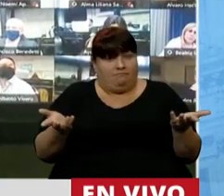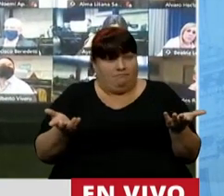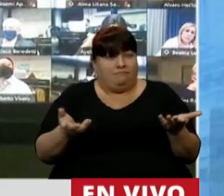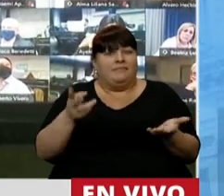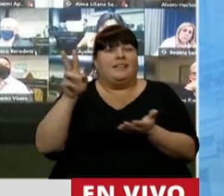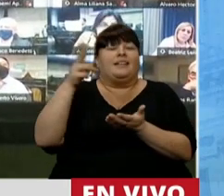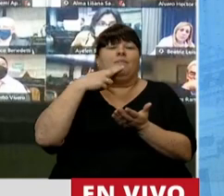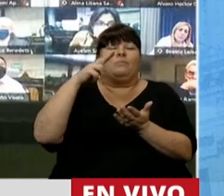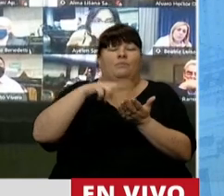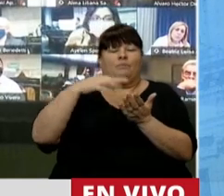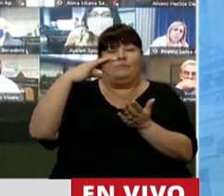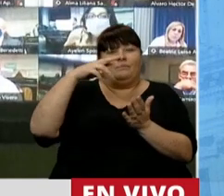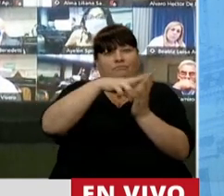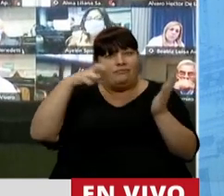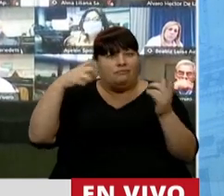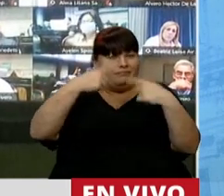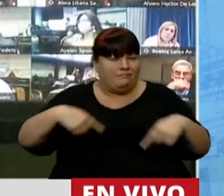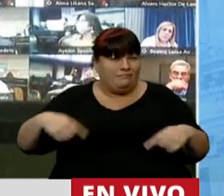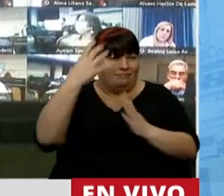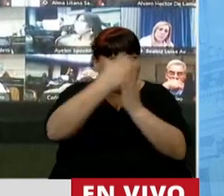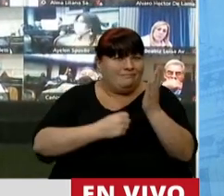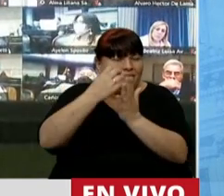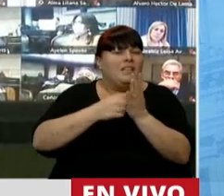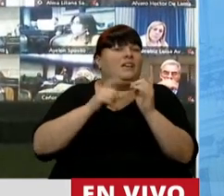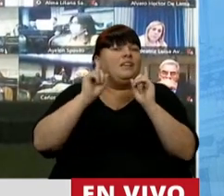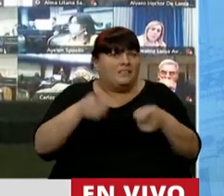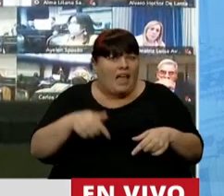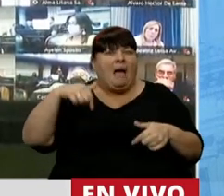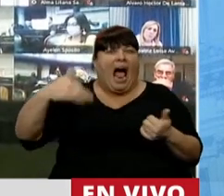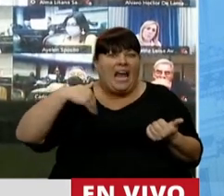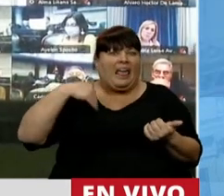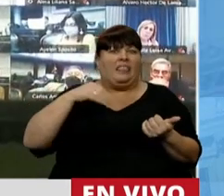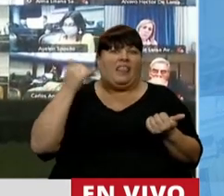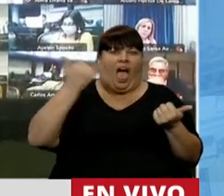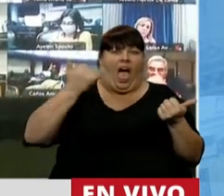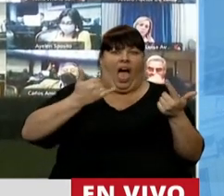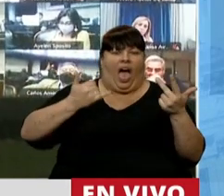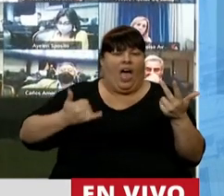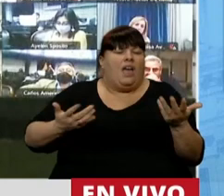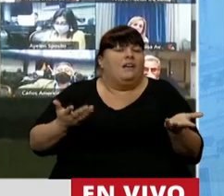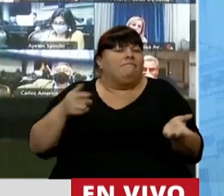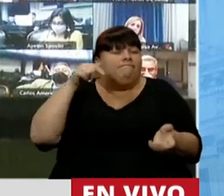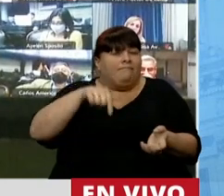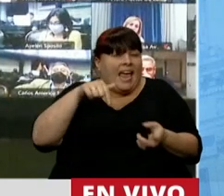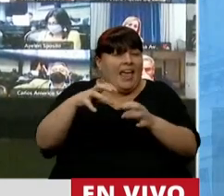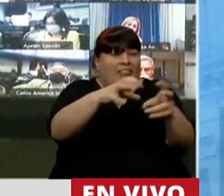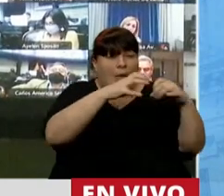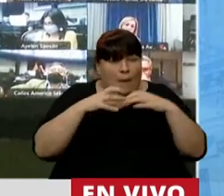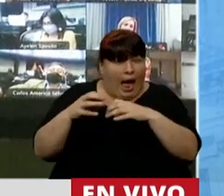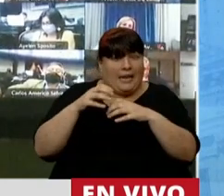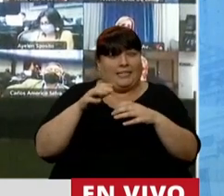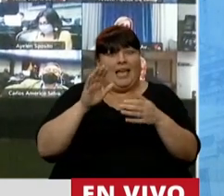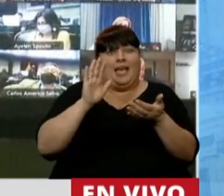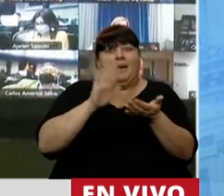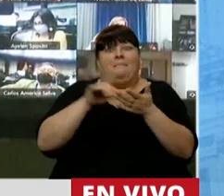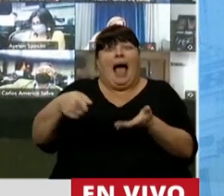las retenciones, y lo fuimos incorporando también en este país. Entonces, este debate con esto, con